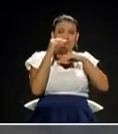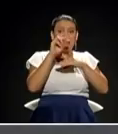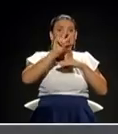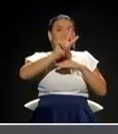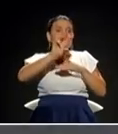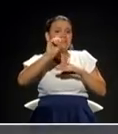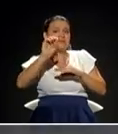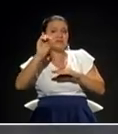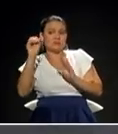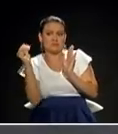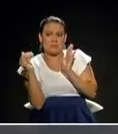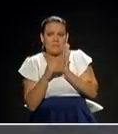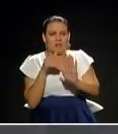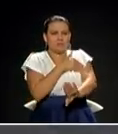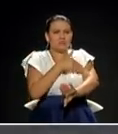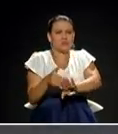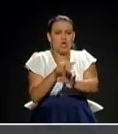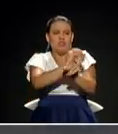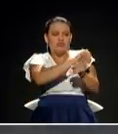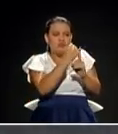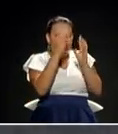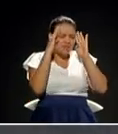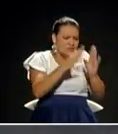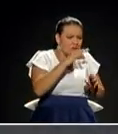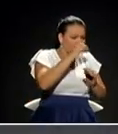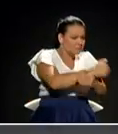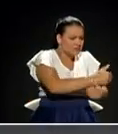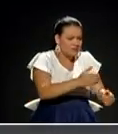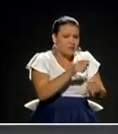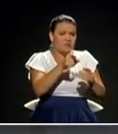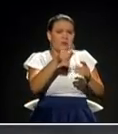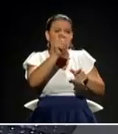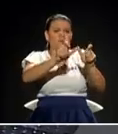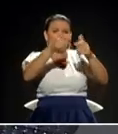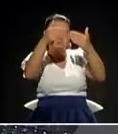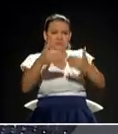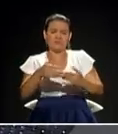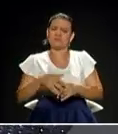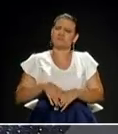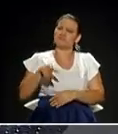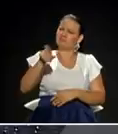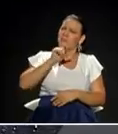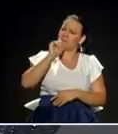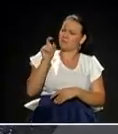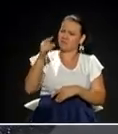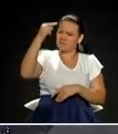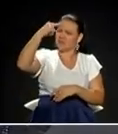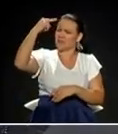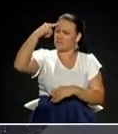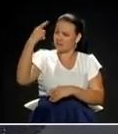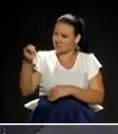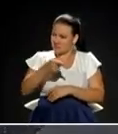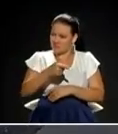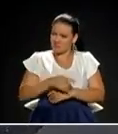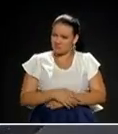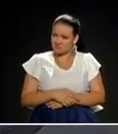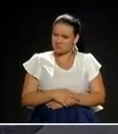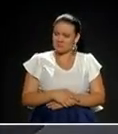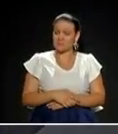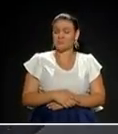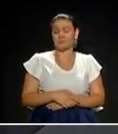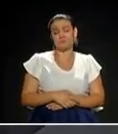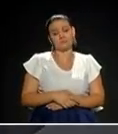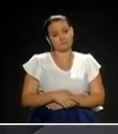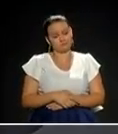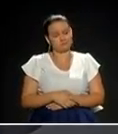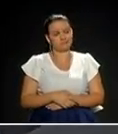a ese presupuesto que los atiende a ellos, a los niños, a las personas con discapacidad. ¿Cuál es su posición al respecto? Pues nosotros tenemos